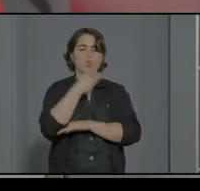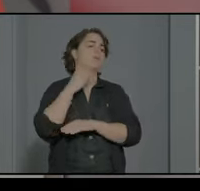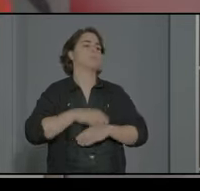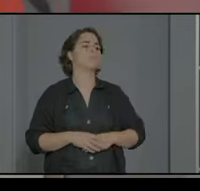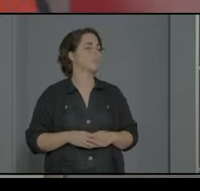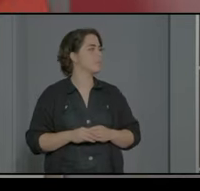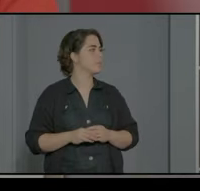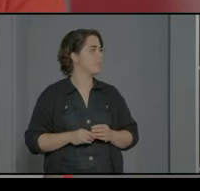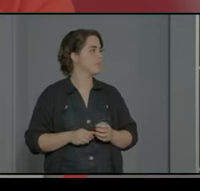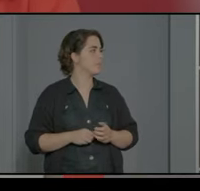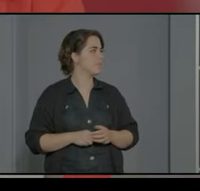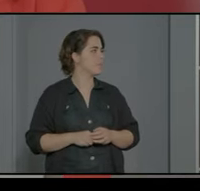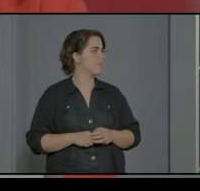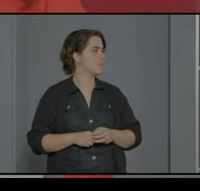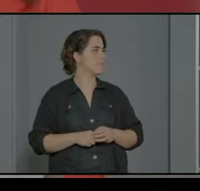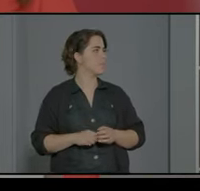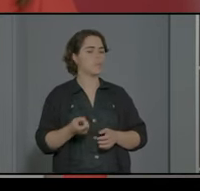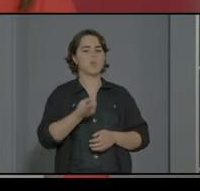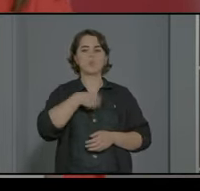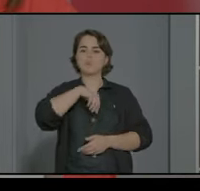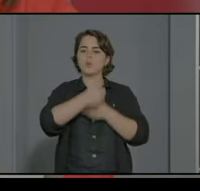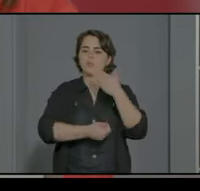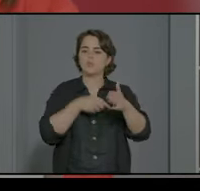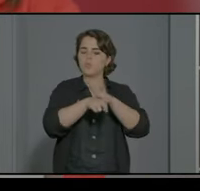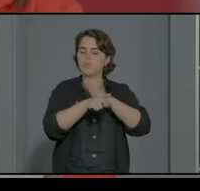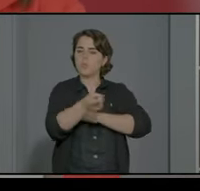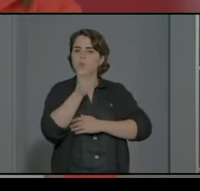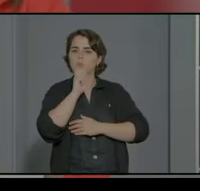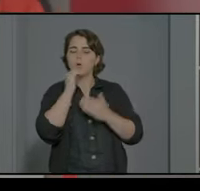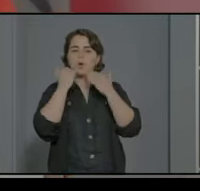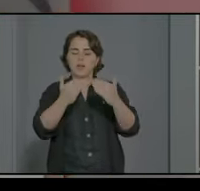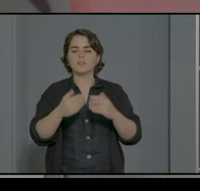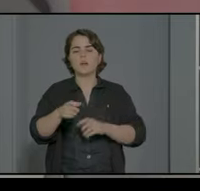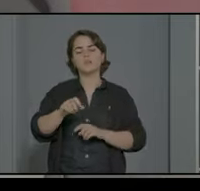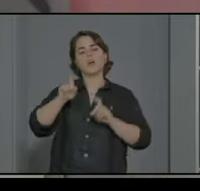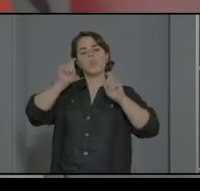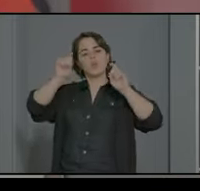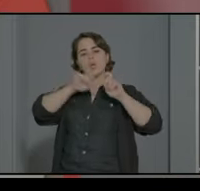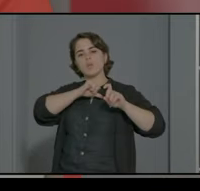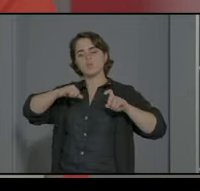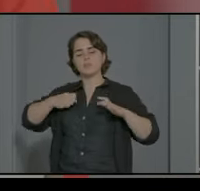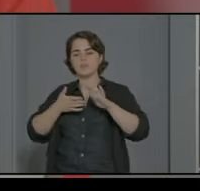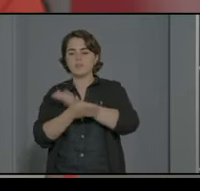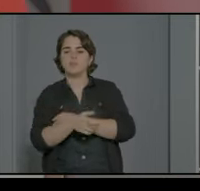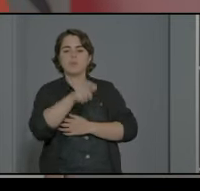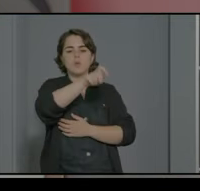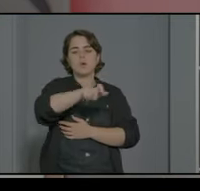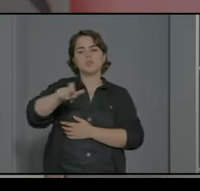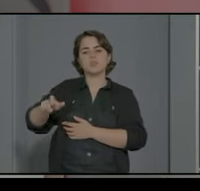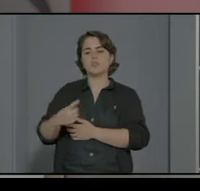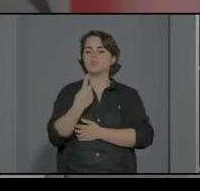vale ¿cómo llevamos todo esto? trabajando a través de una educación personalizada que dé respuesta a las necesidades